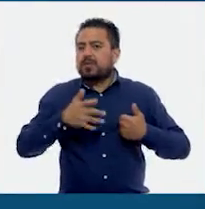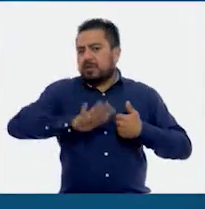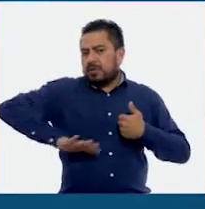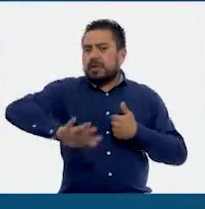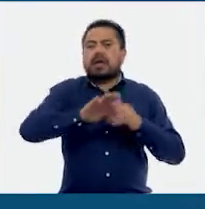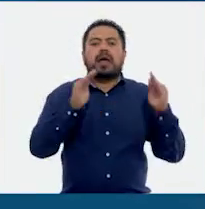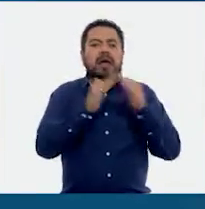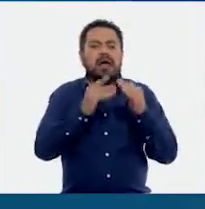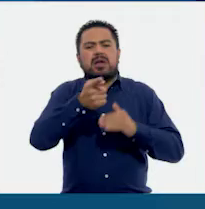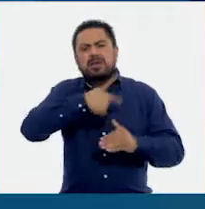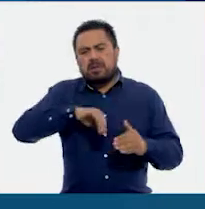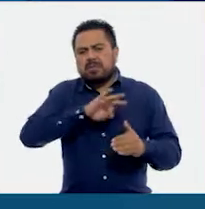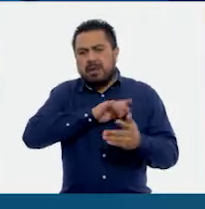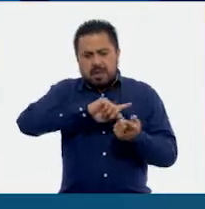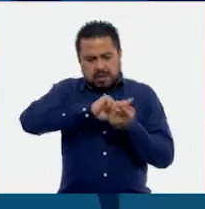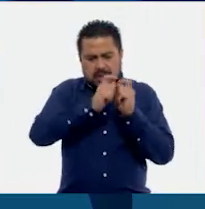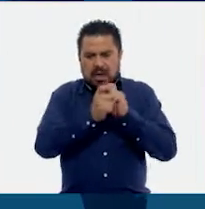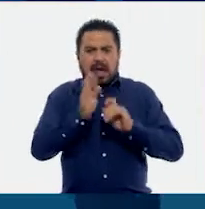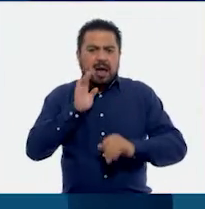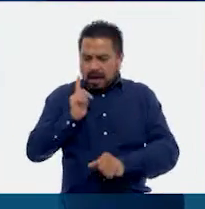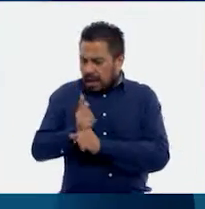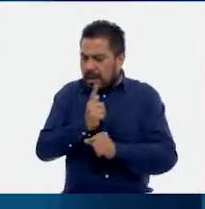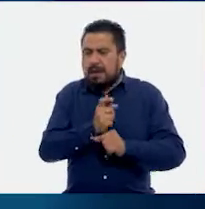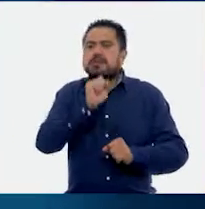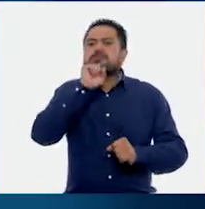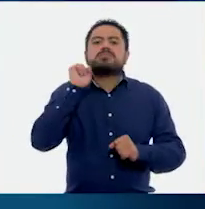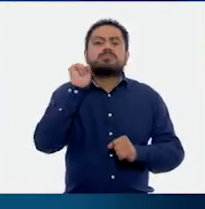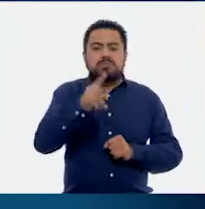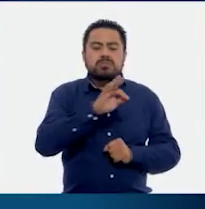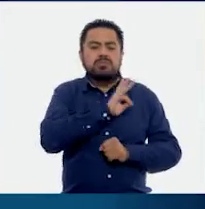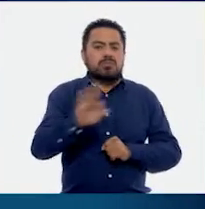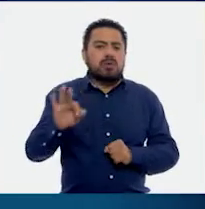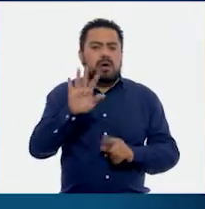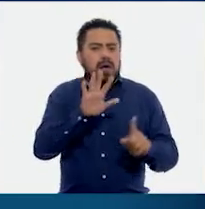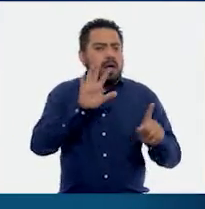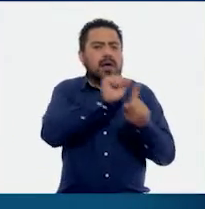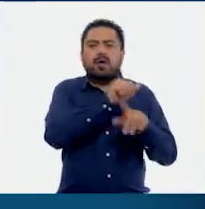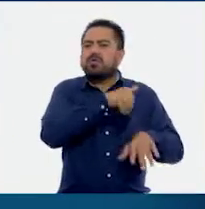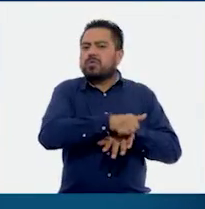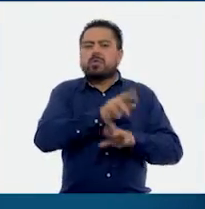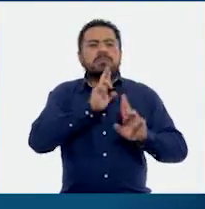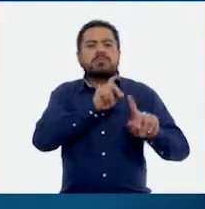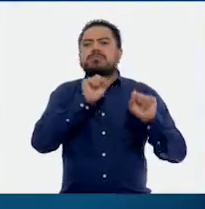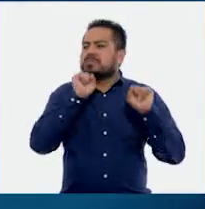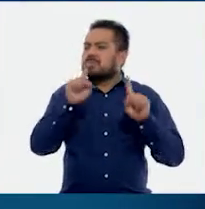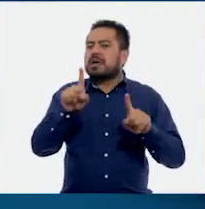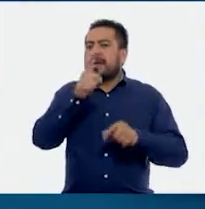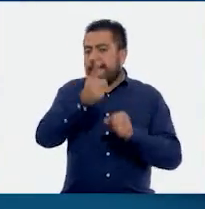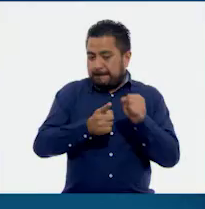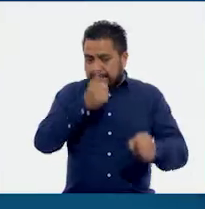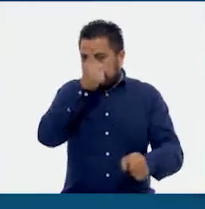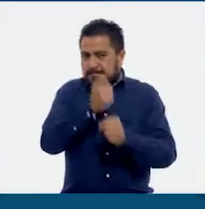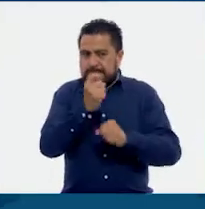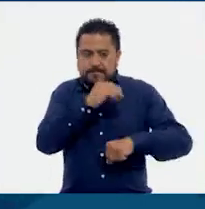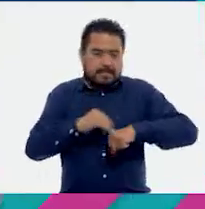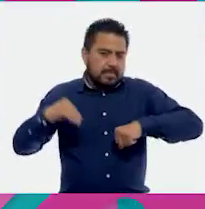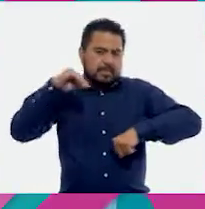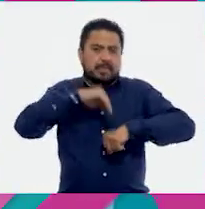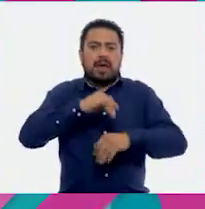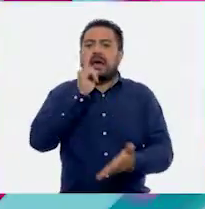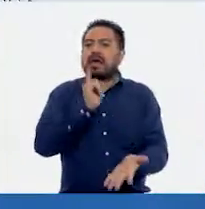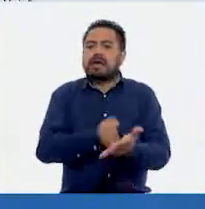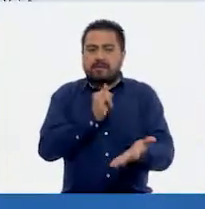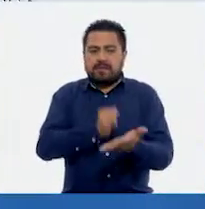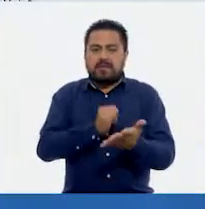casa a que lo hagan al revés, para que se den cuenta que también van a llegar a este mismo resultado. Si primero aumentan el IVA,